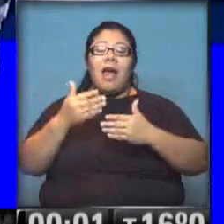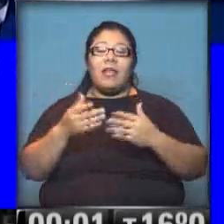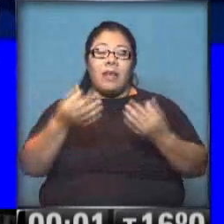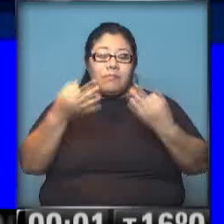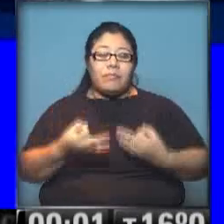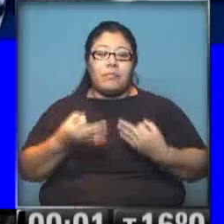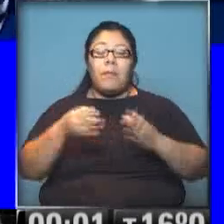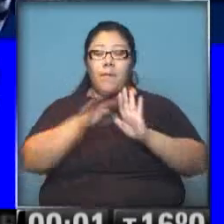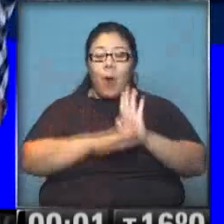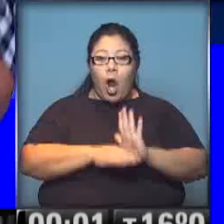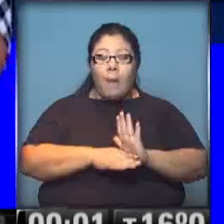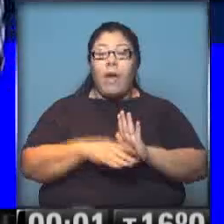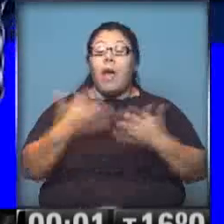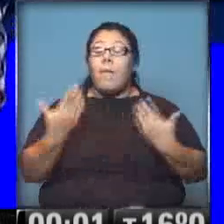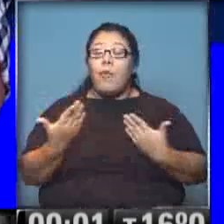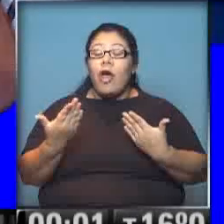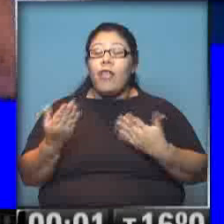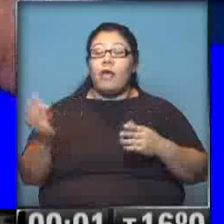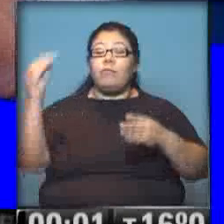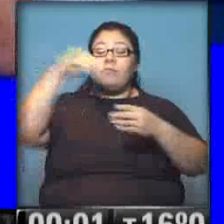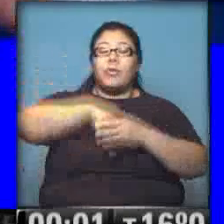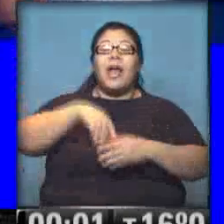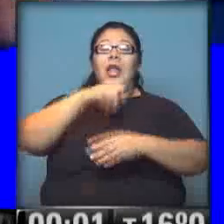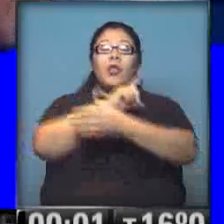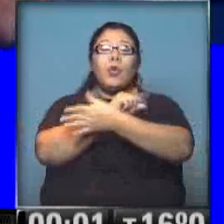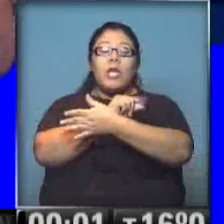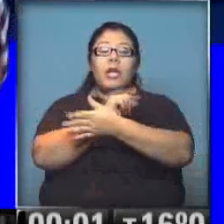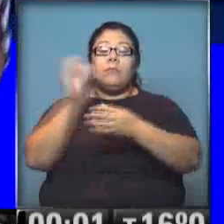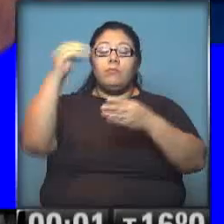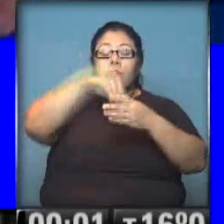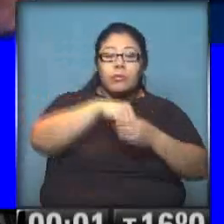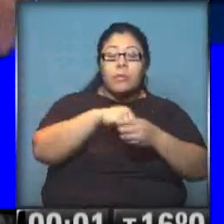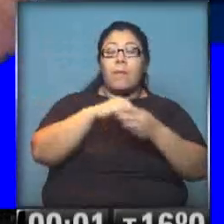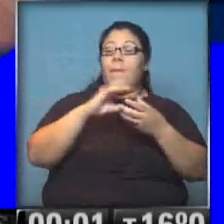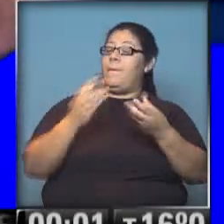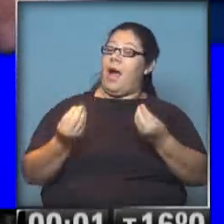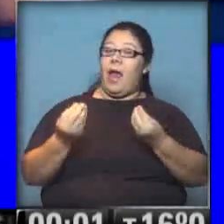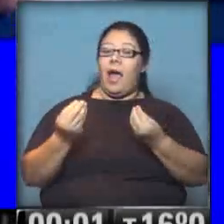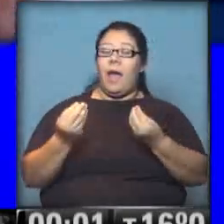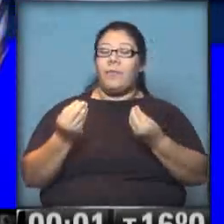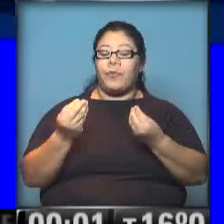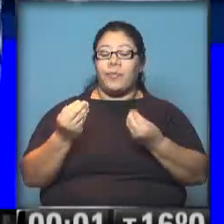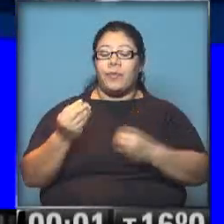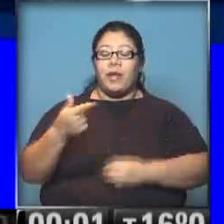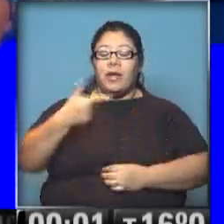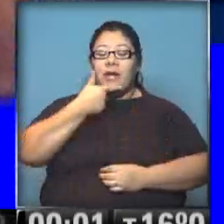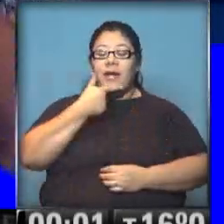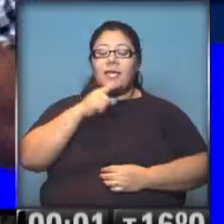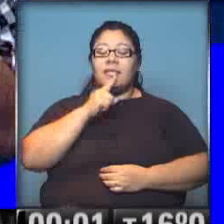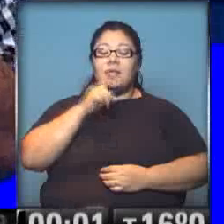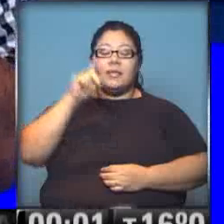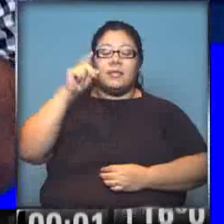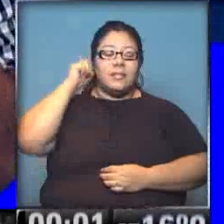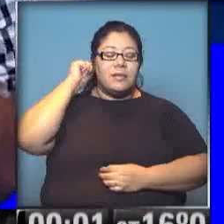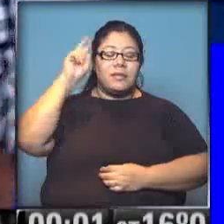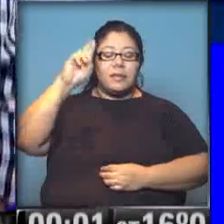permitir una aplicación que se monta sobre Twitter para transmitir, para hacer lo que se llama un broadcasting de streaming en vivo. sea, un